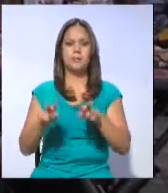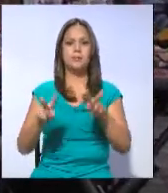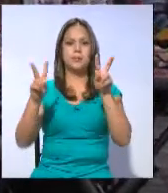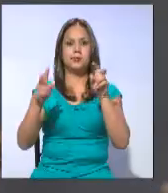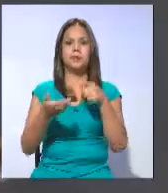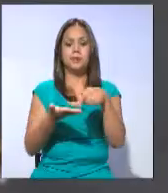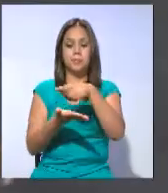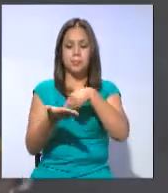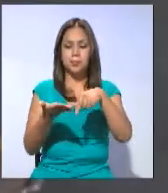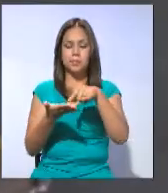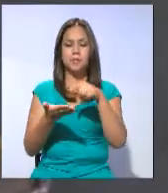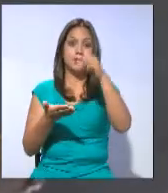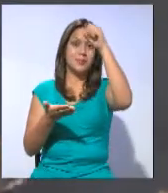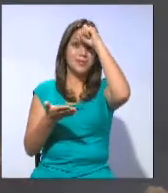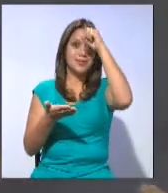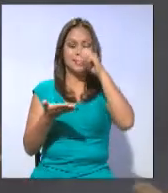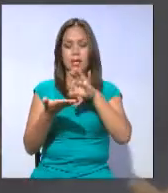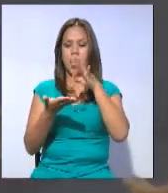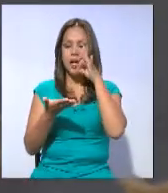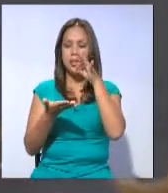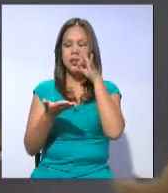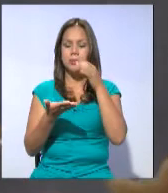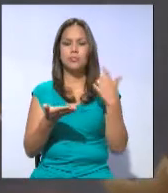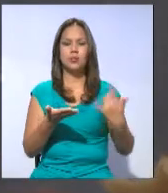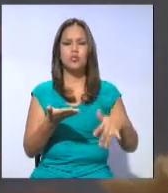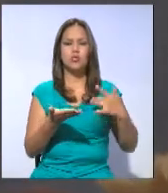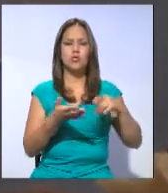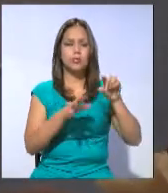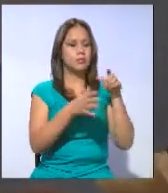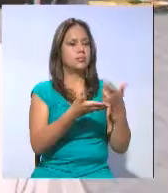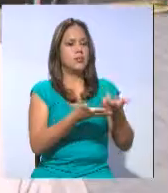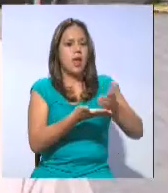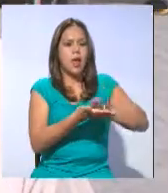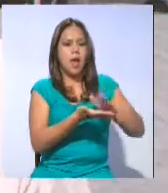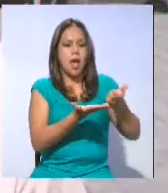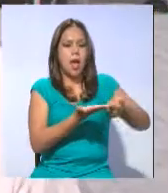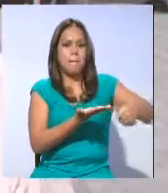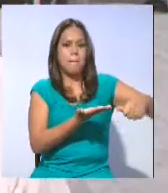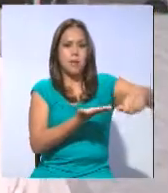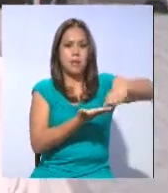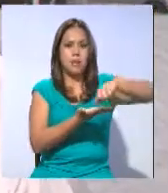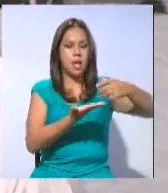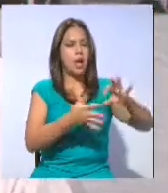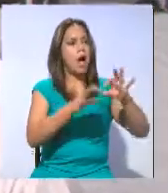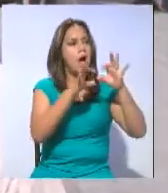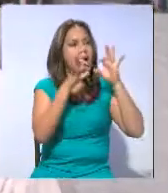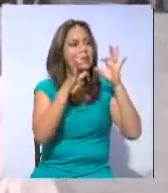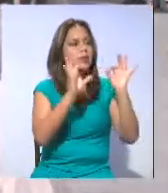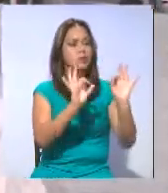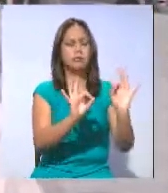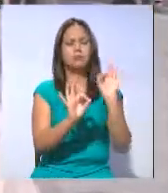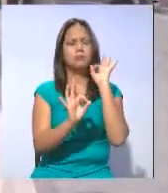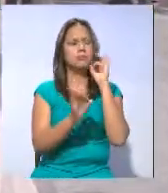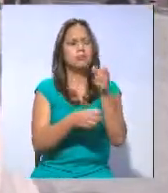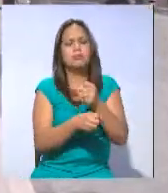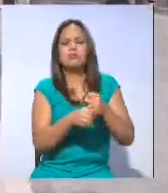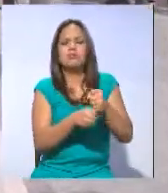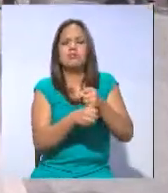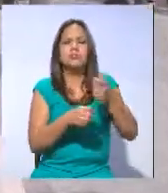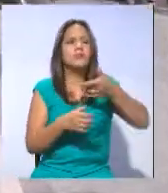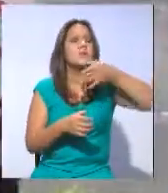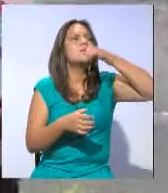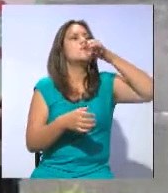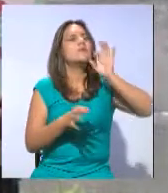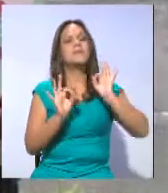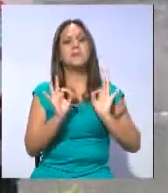en platillos como el hornado, el morocho con empanadas y la colada morada. Para emprender estas delicias que tenemos, la gastronomía de